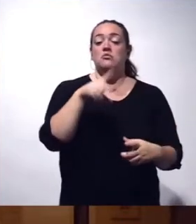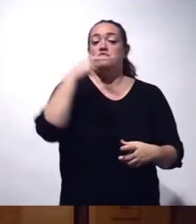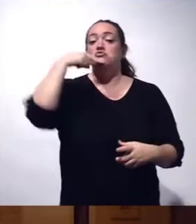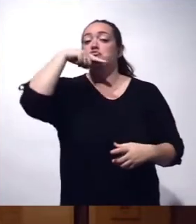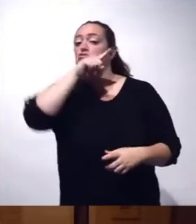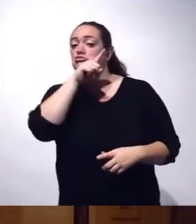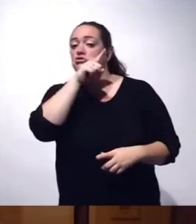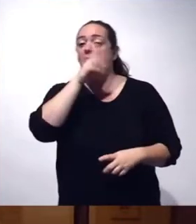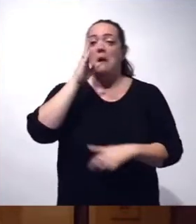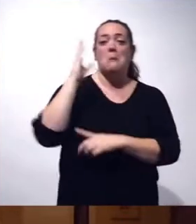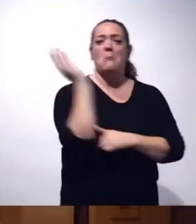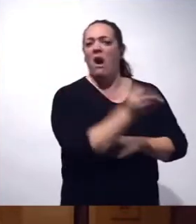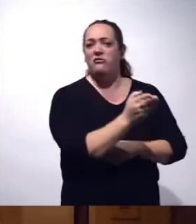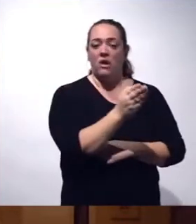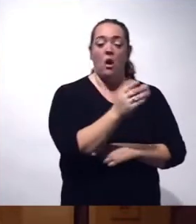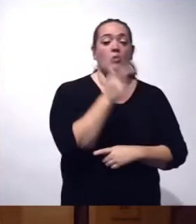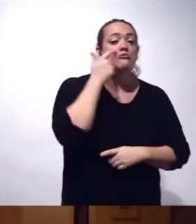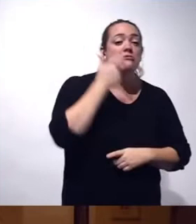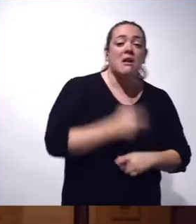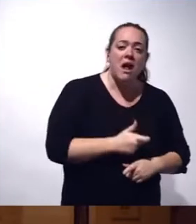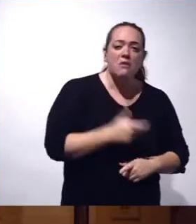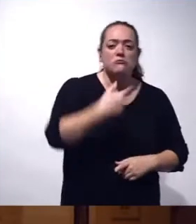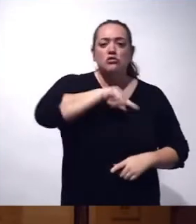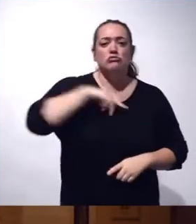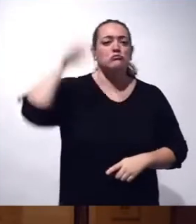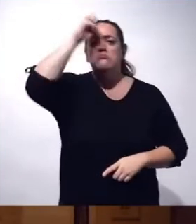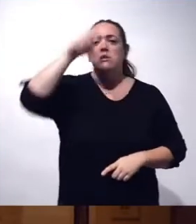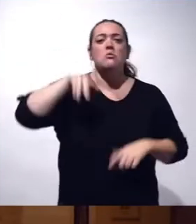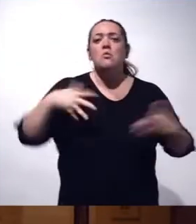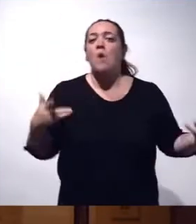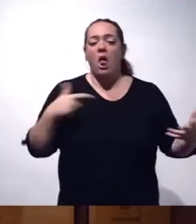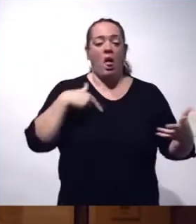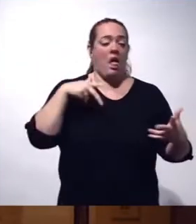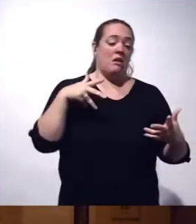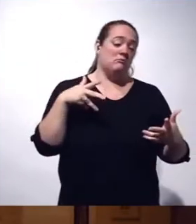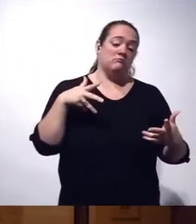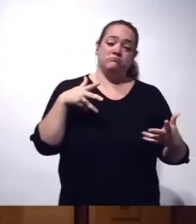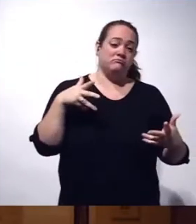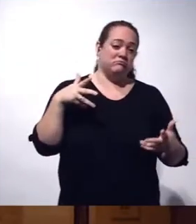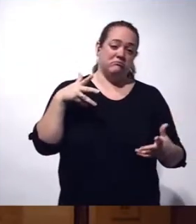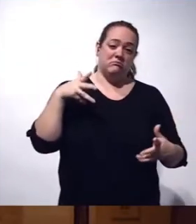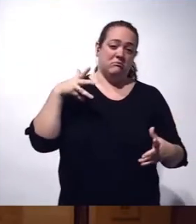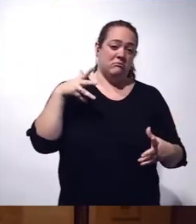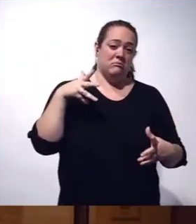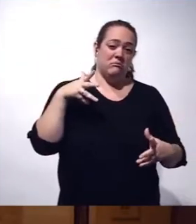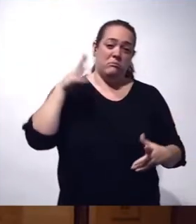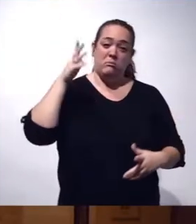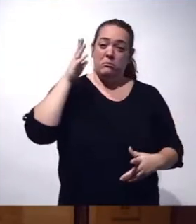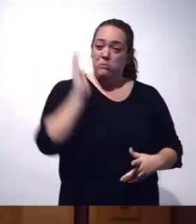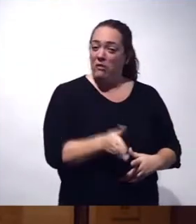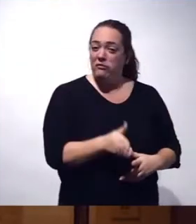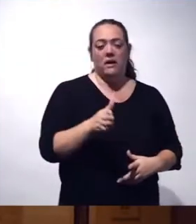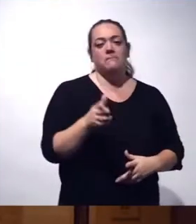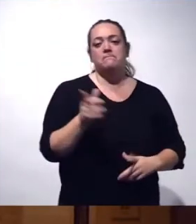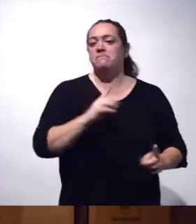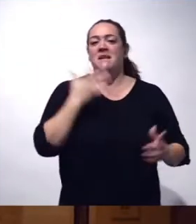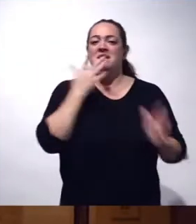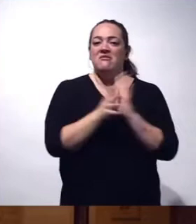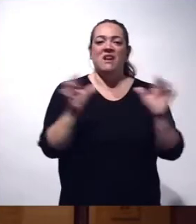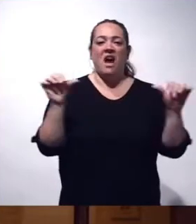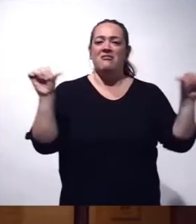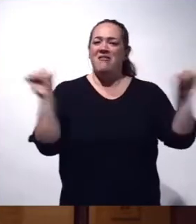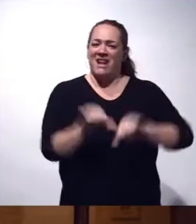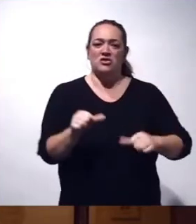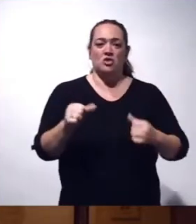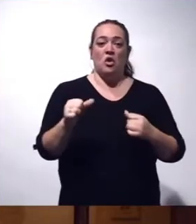territorio ucraniano, es condenar rotundamente este ataque, que es un fracaso del diálogo y de las